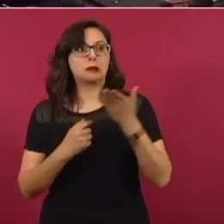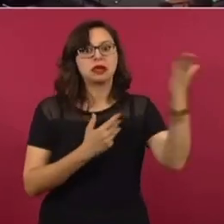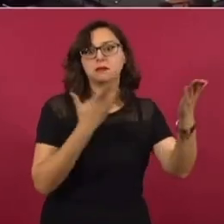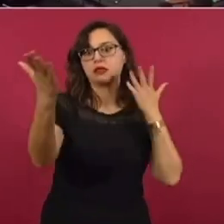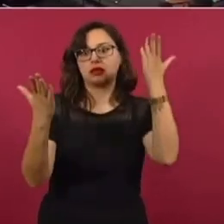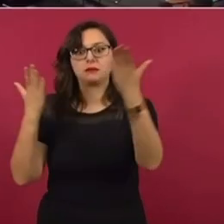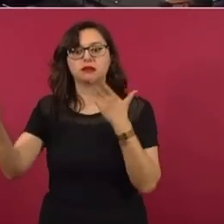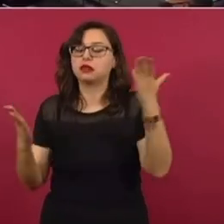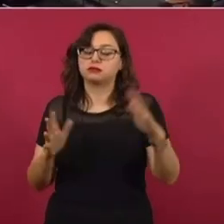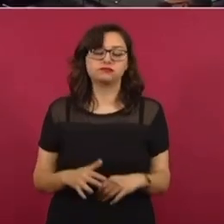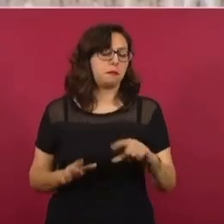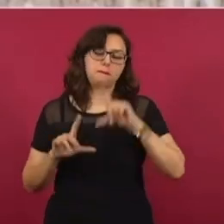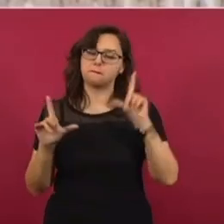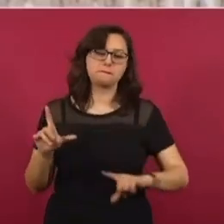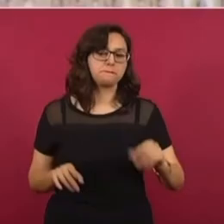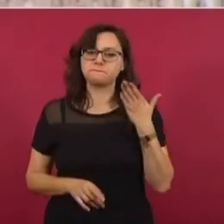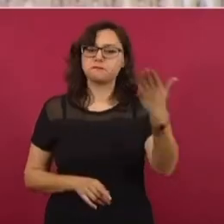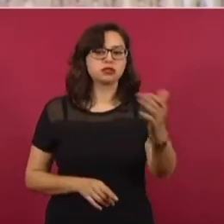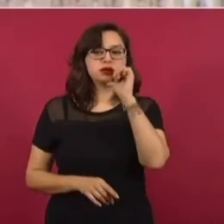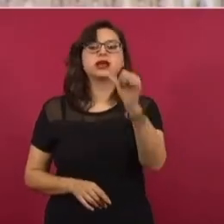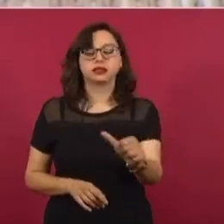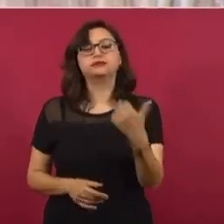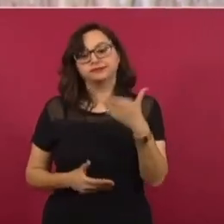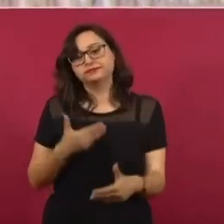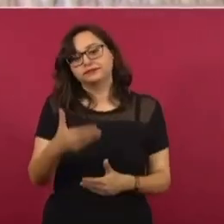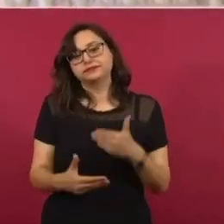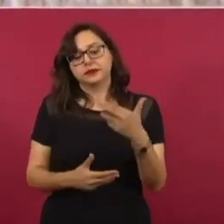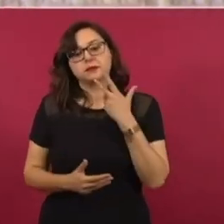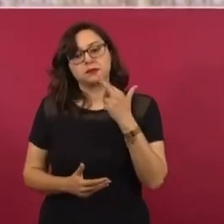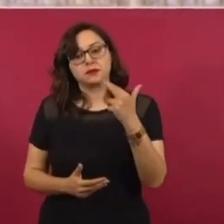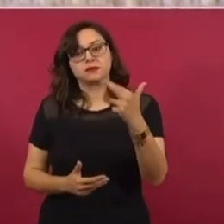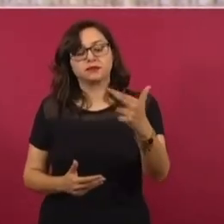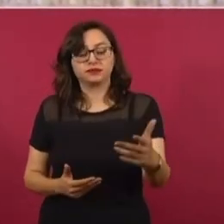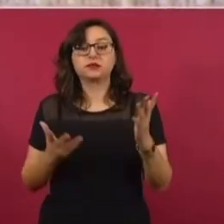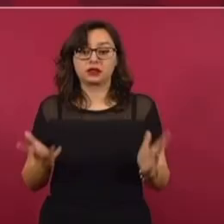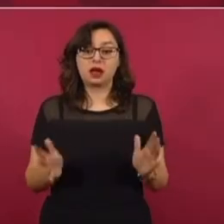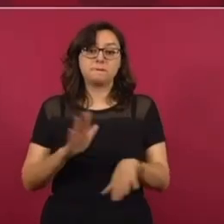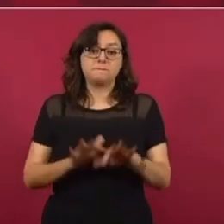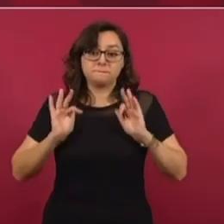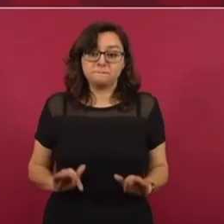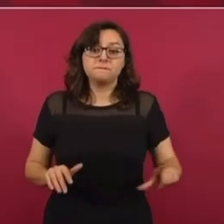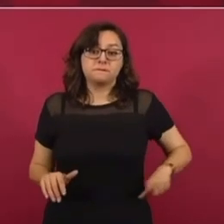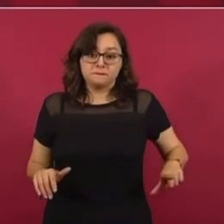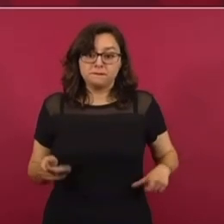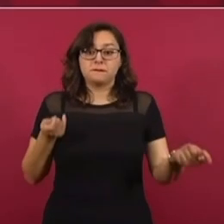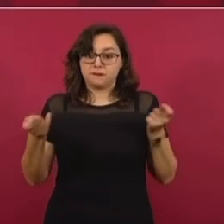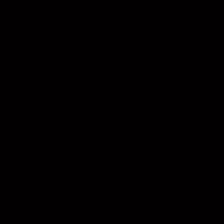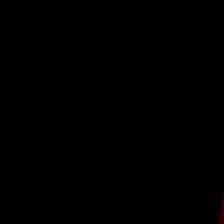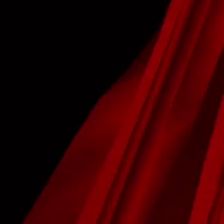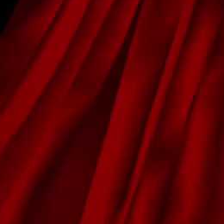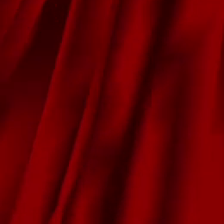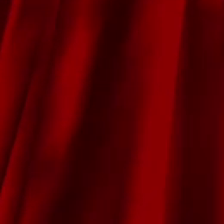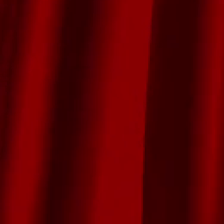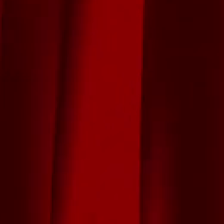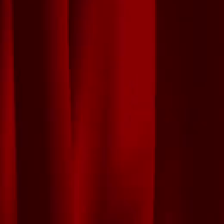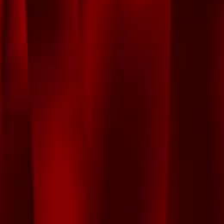para enfrentar la crisis de la pandemia. Entonces, ahí vamos adelante. De ahí, en armonía. Y como dije, hay gobernabilidad en el país.